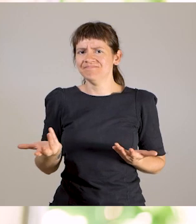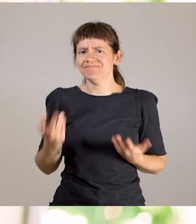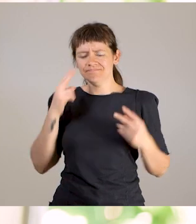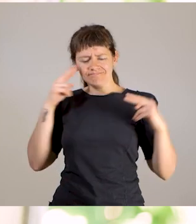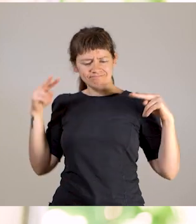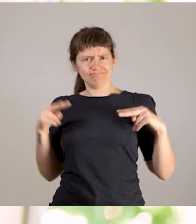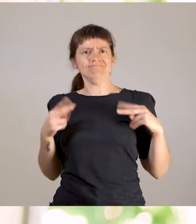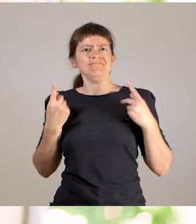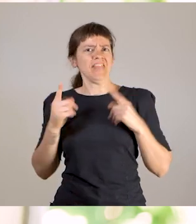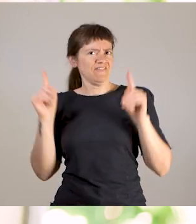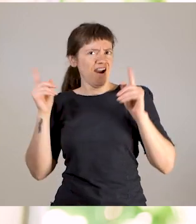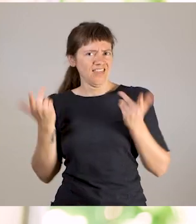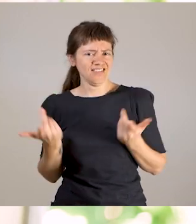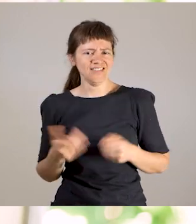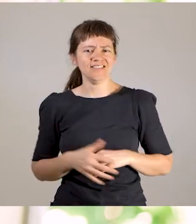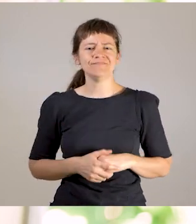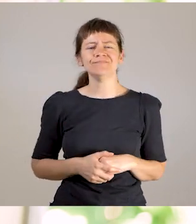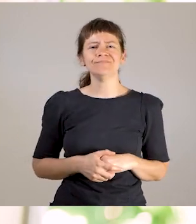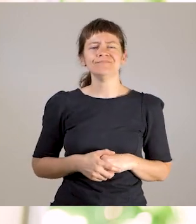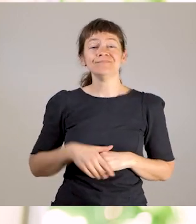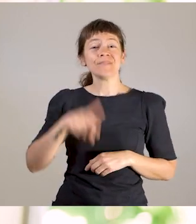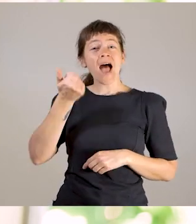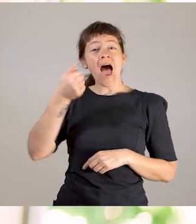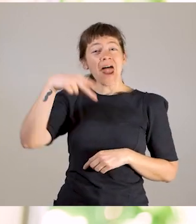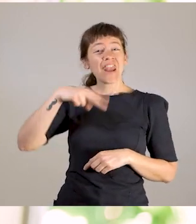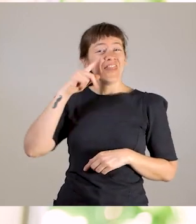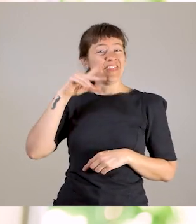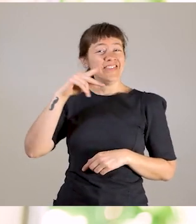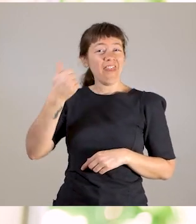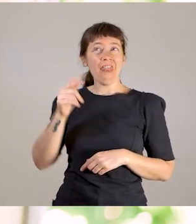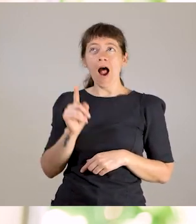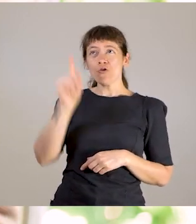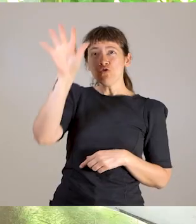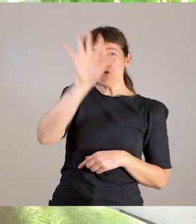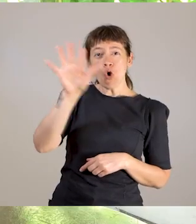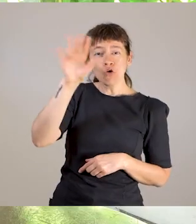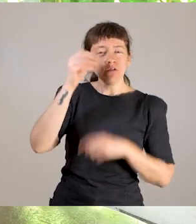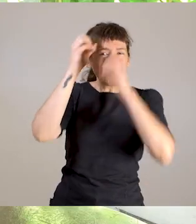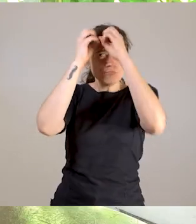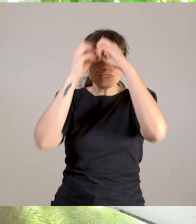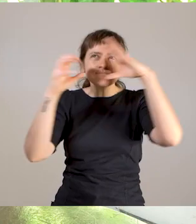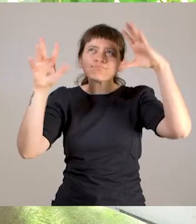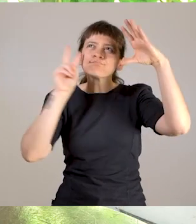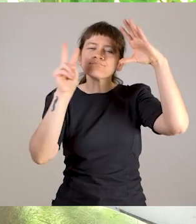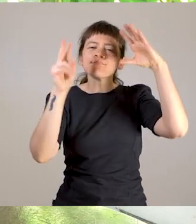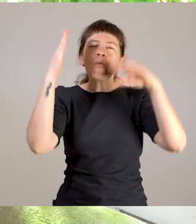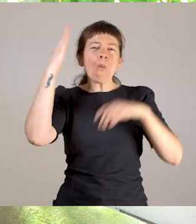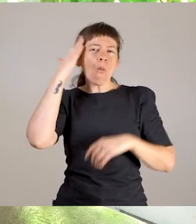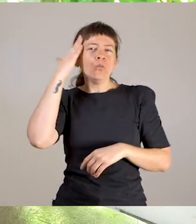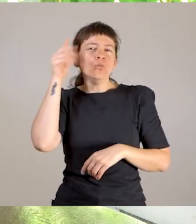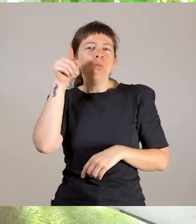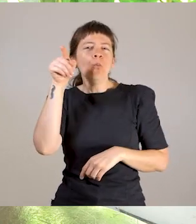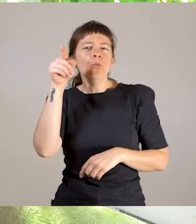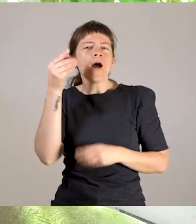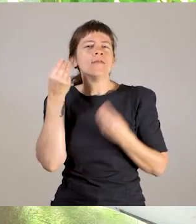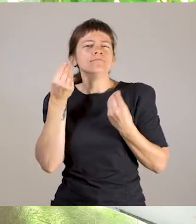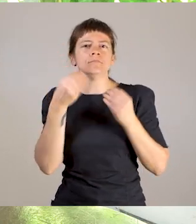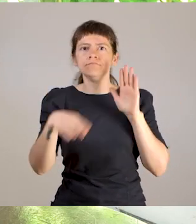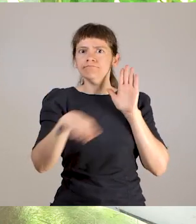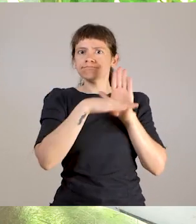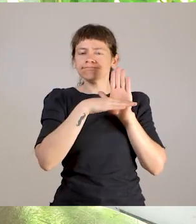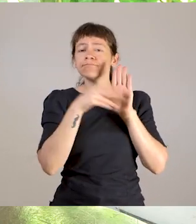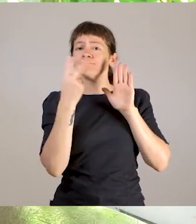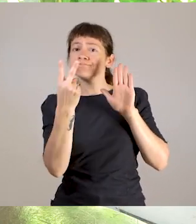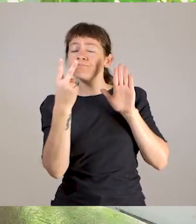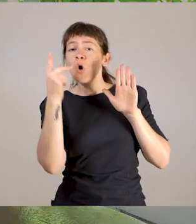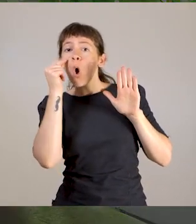dualidad, el hombre y la mujer, era como uno de los principios. ¿La mujer realmente está en un plano de igualdad o